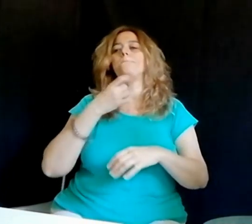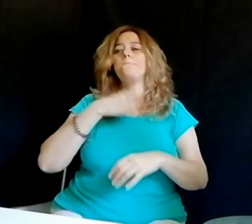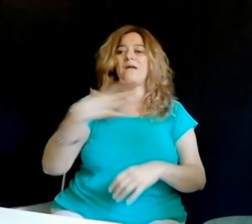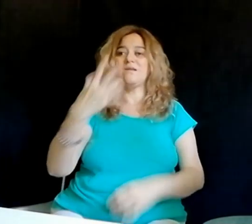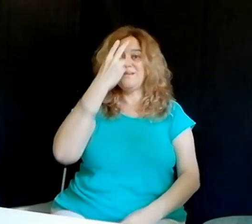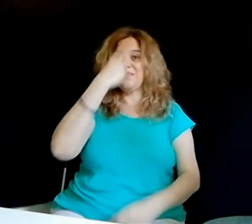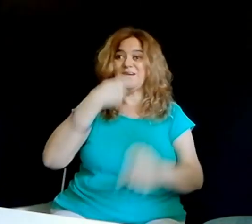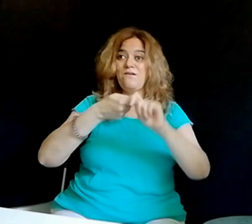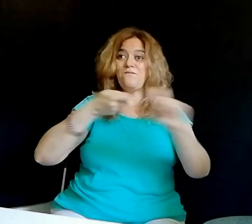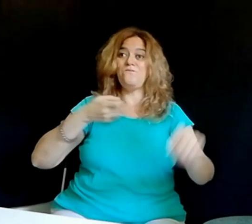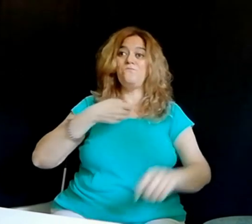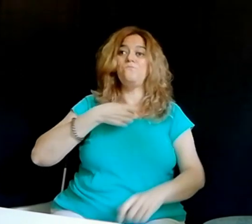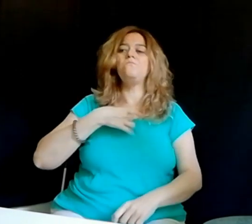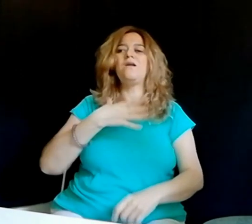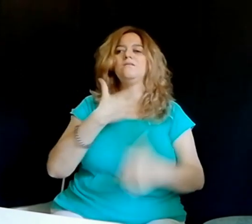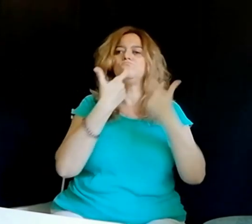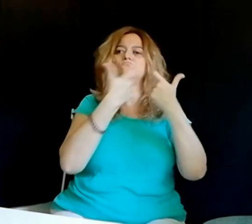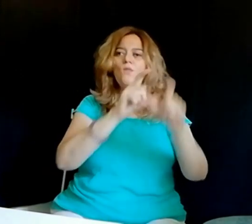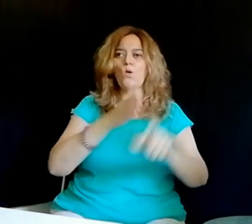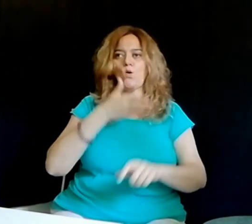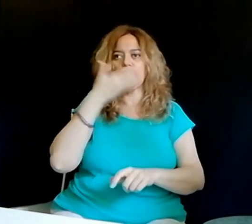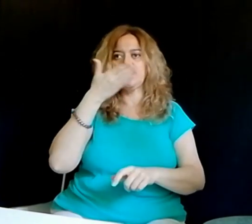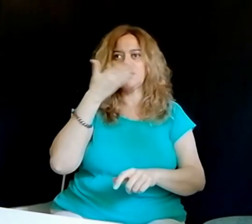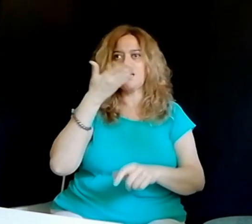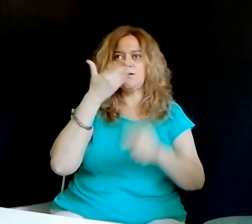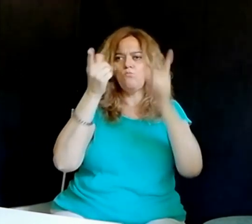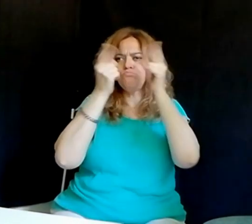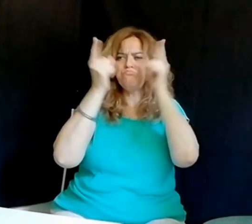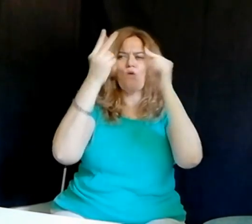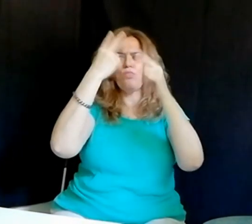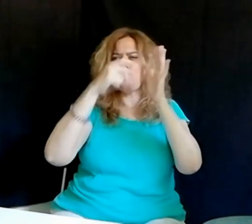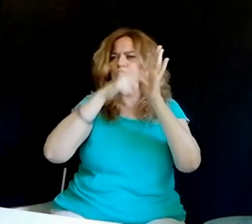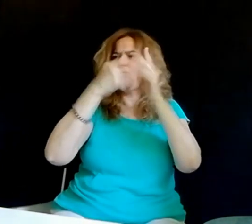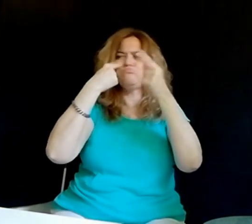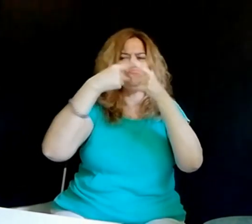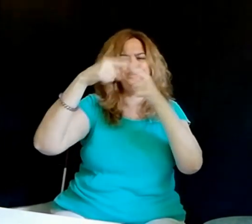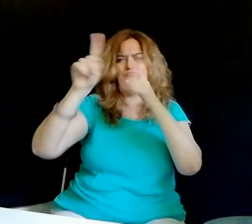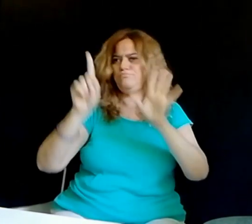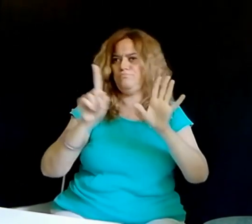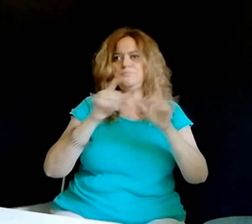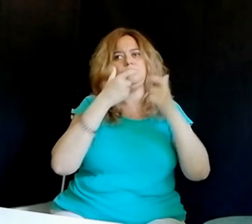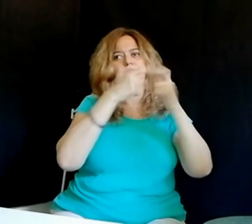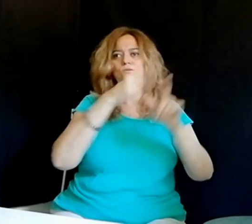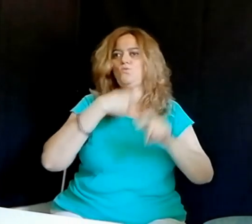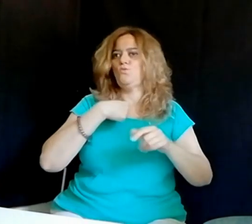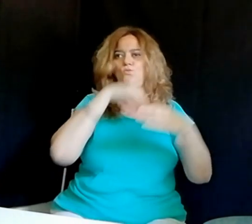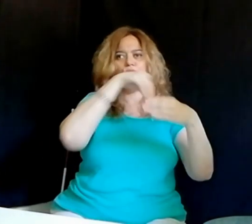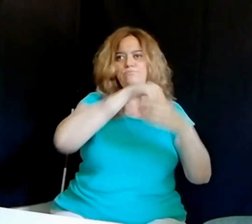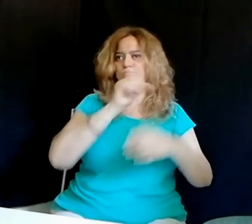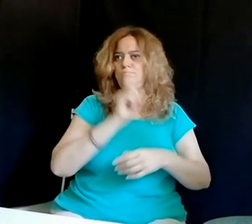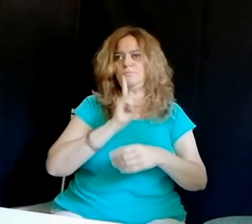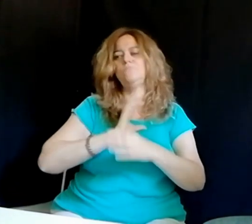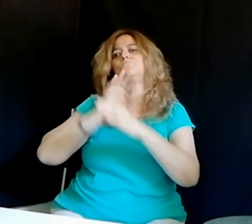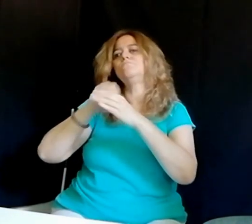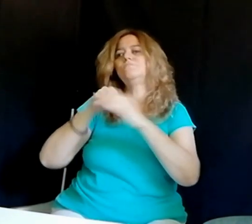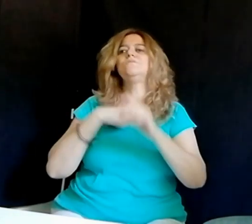Por ejemplo, las personas de la sociedad están muy acostumbradas a ver bastones blancos, ¿no?, pero esas son de